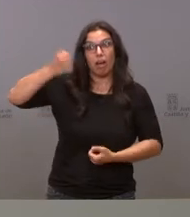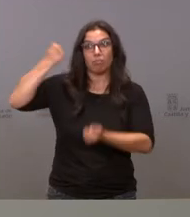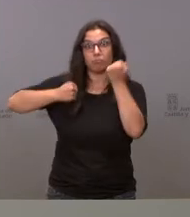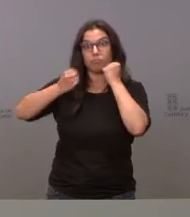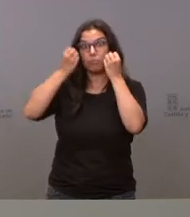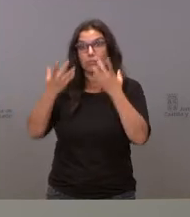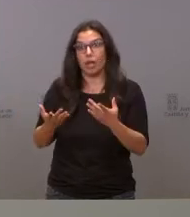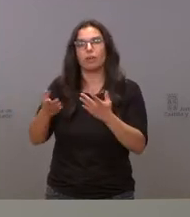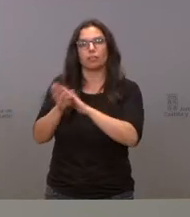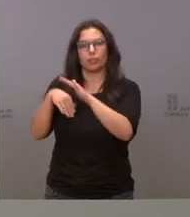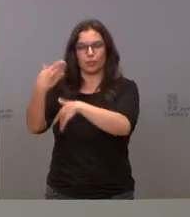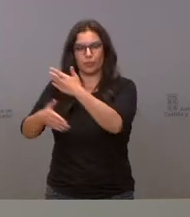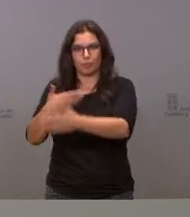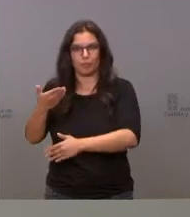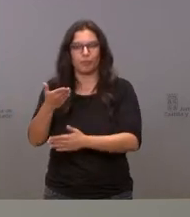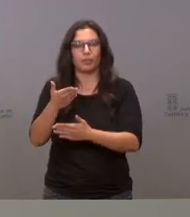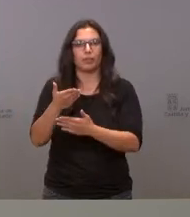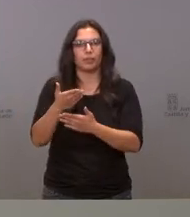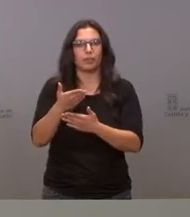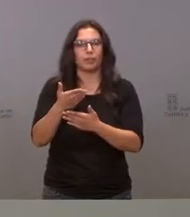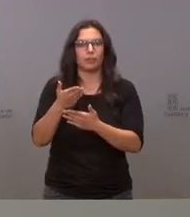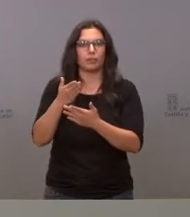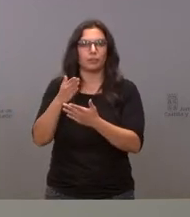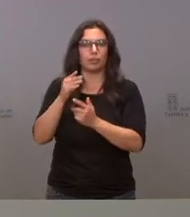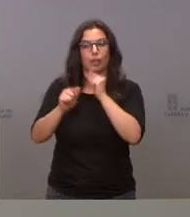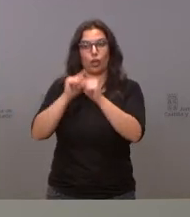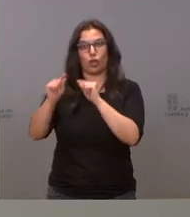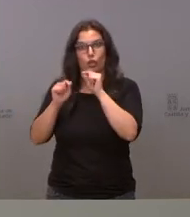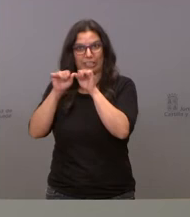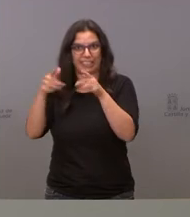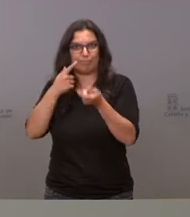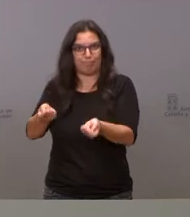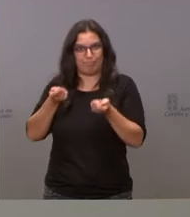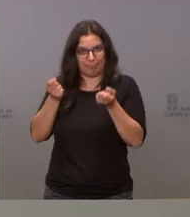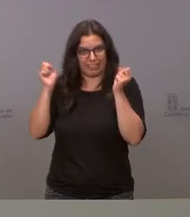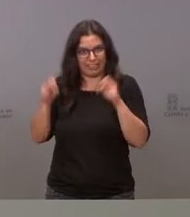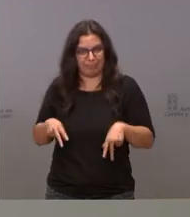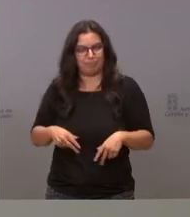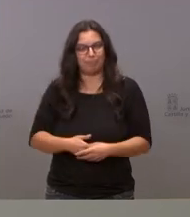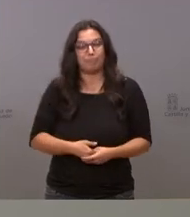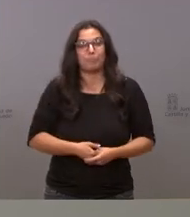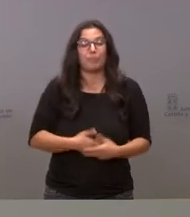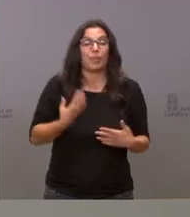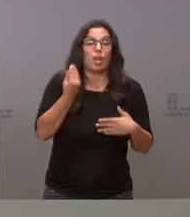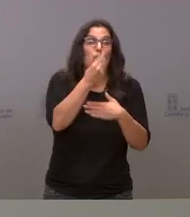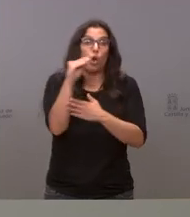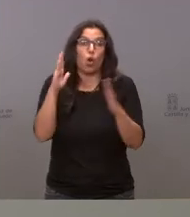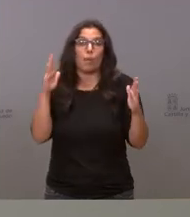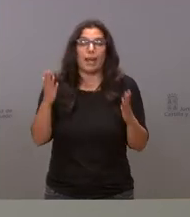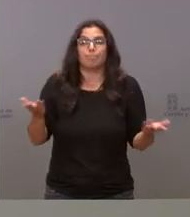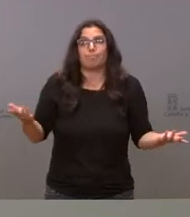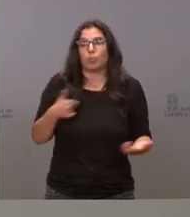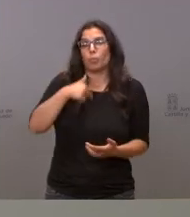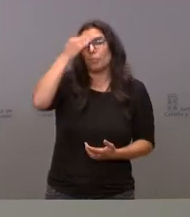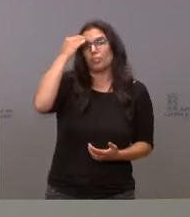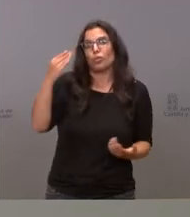contactos los jóvenes hemos mantenido los no contagios los jóvenes pues yo creo que todo